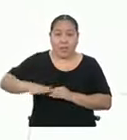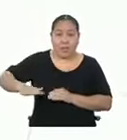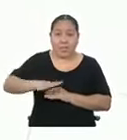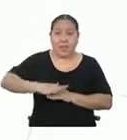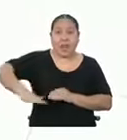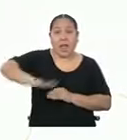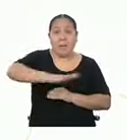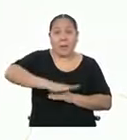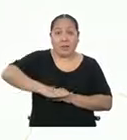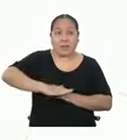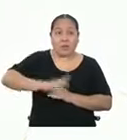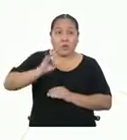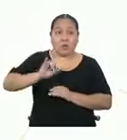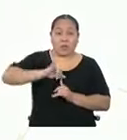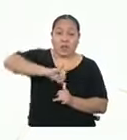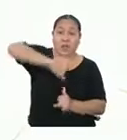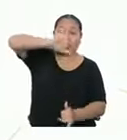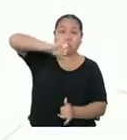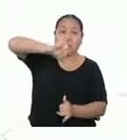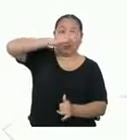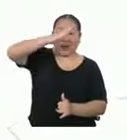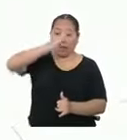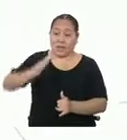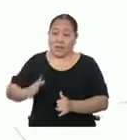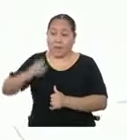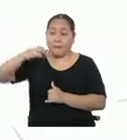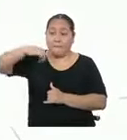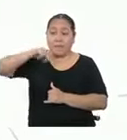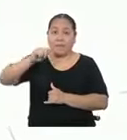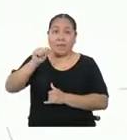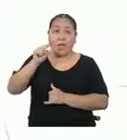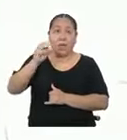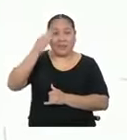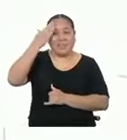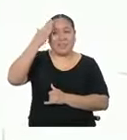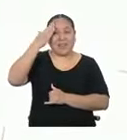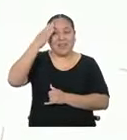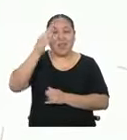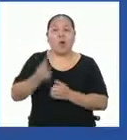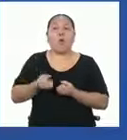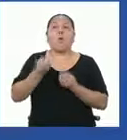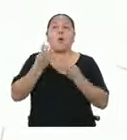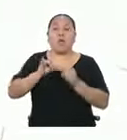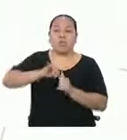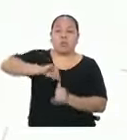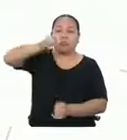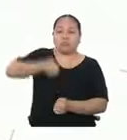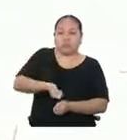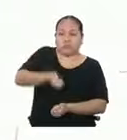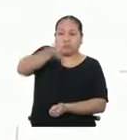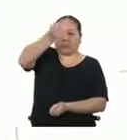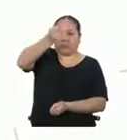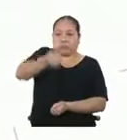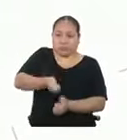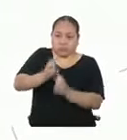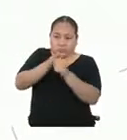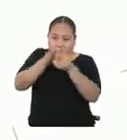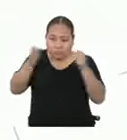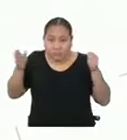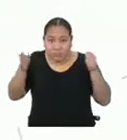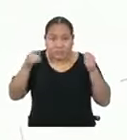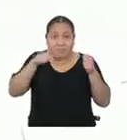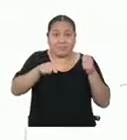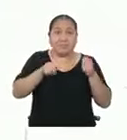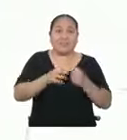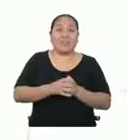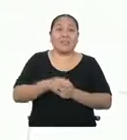usar el dato de la altura y el teorema de Pitágoras, se determinará la longitud del cierre del contacto. Para determinar la apotema